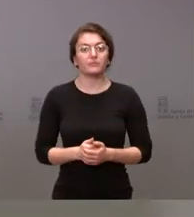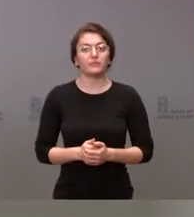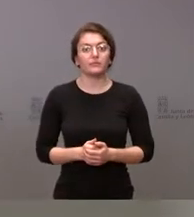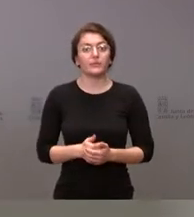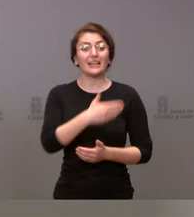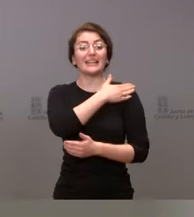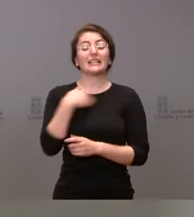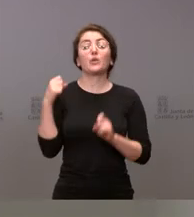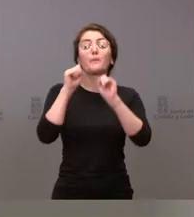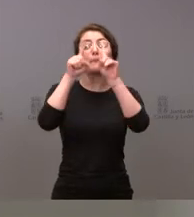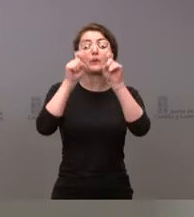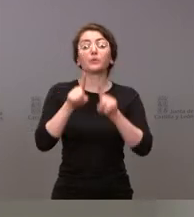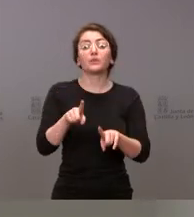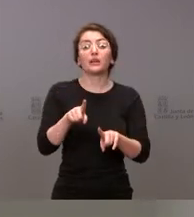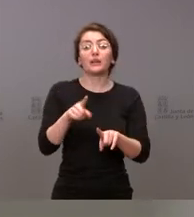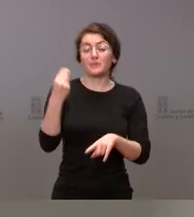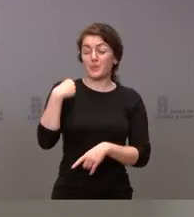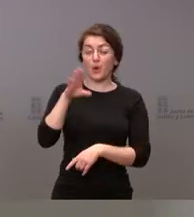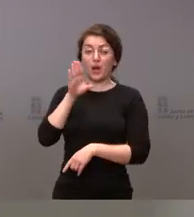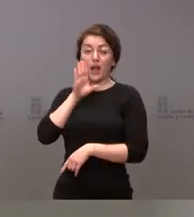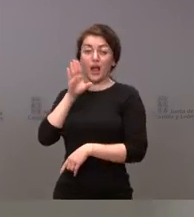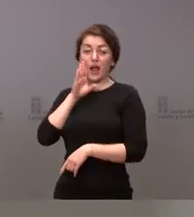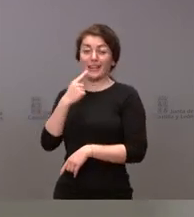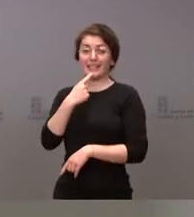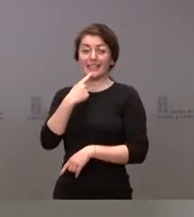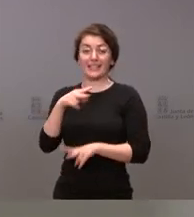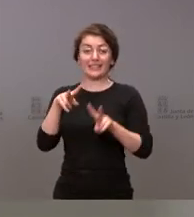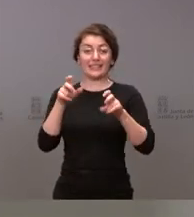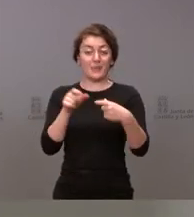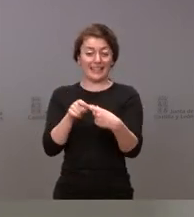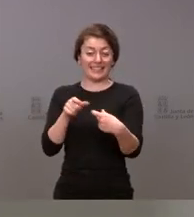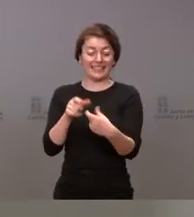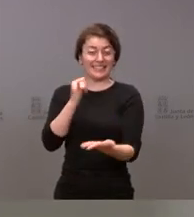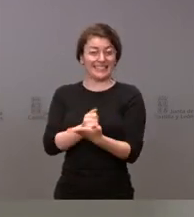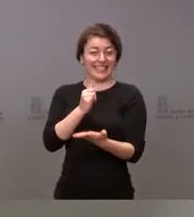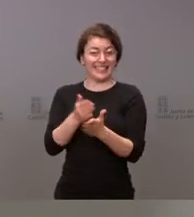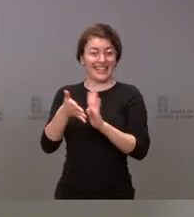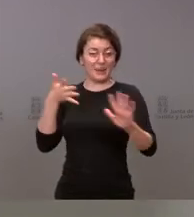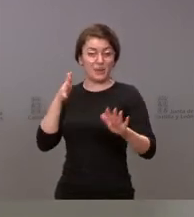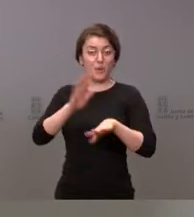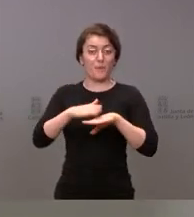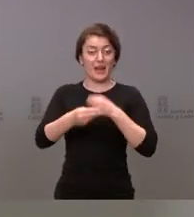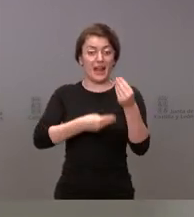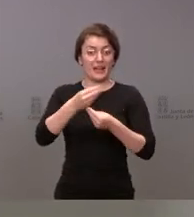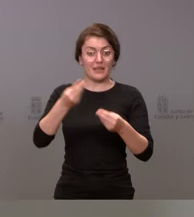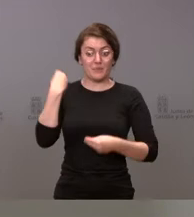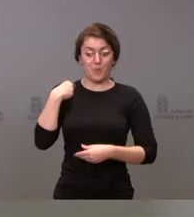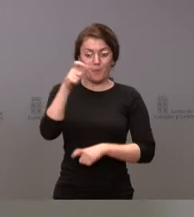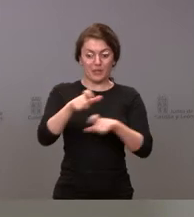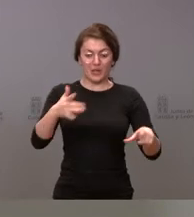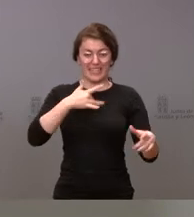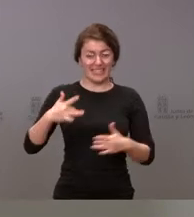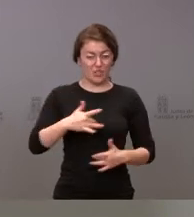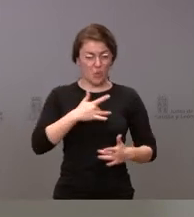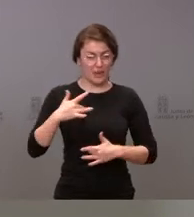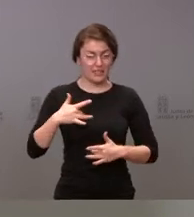preguntarle por aclarar lo que ha citado de los test rápidos de antígenos que se les podrían hacer a las personas que hubieran tenido síntomas. ¿Se les va